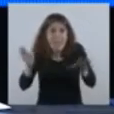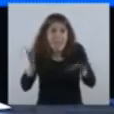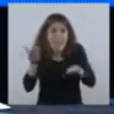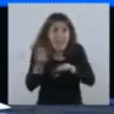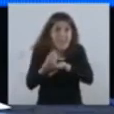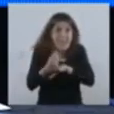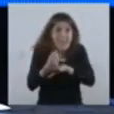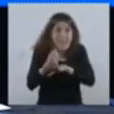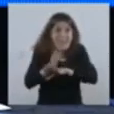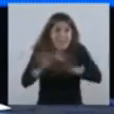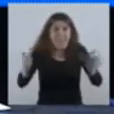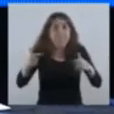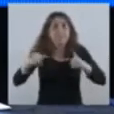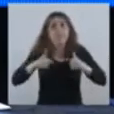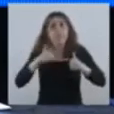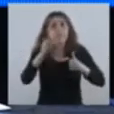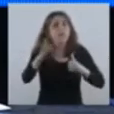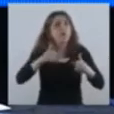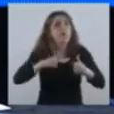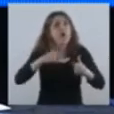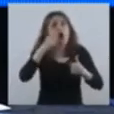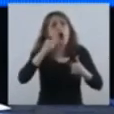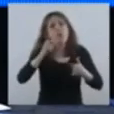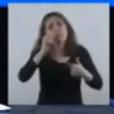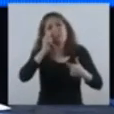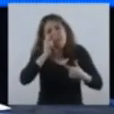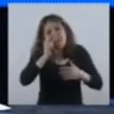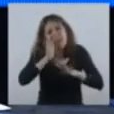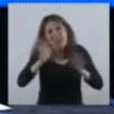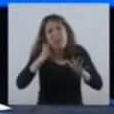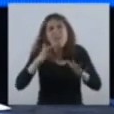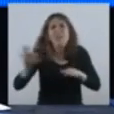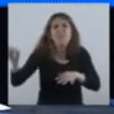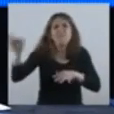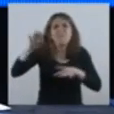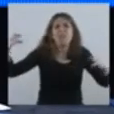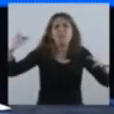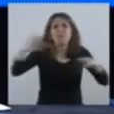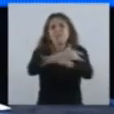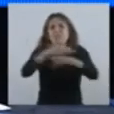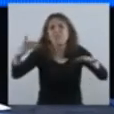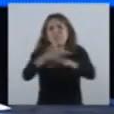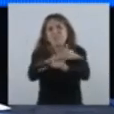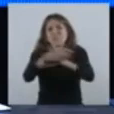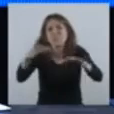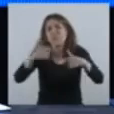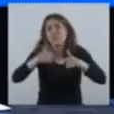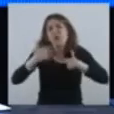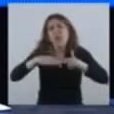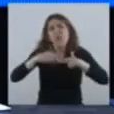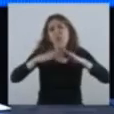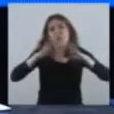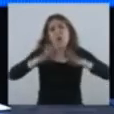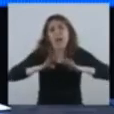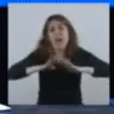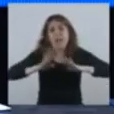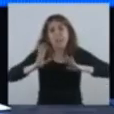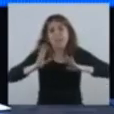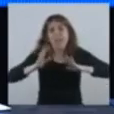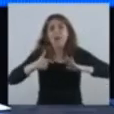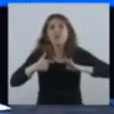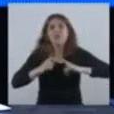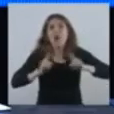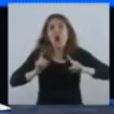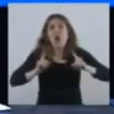Dijo, soy un hombre grande, el virus nos corre, me tengo que quedar en mi casa, y ya no puedo